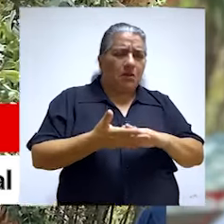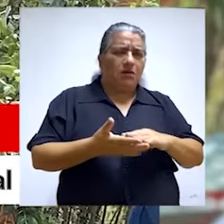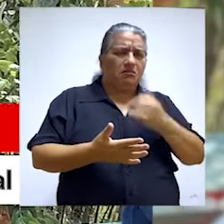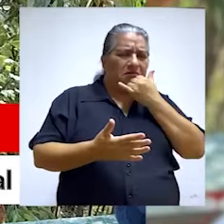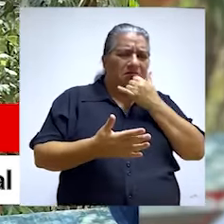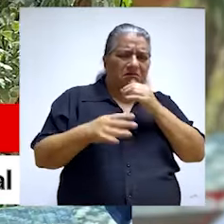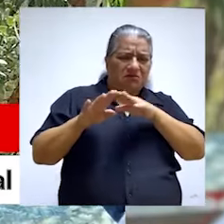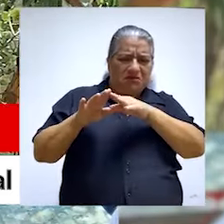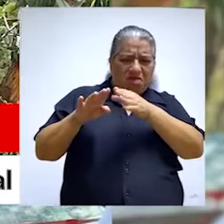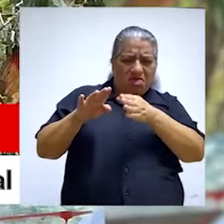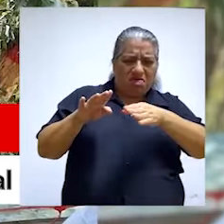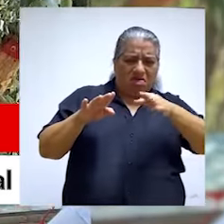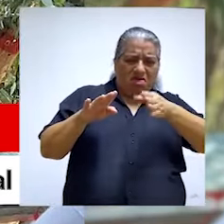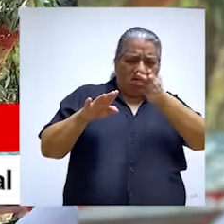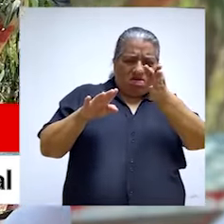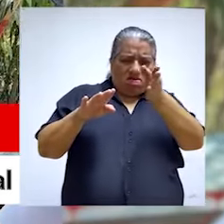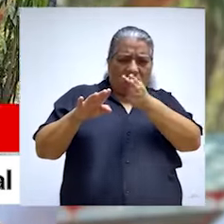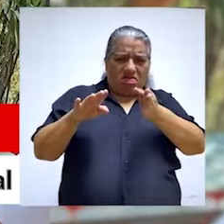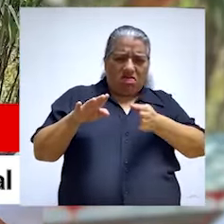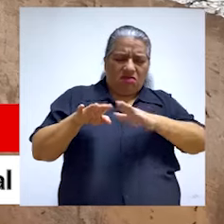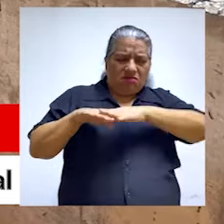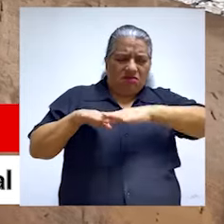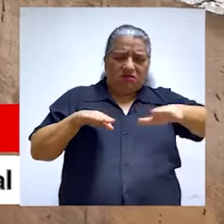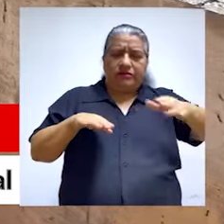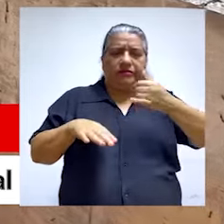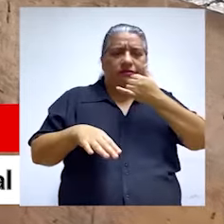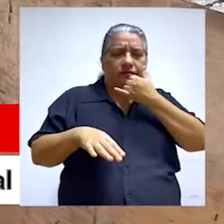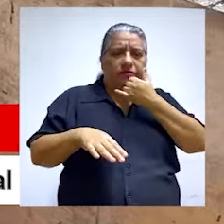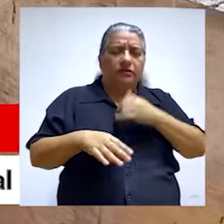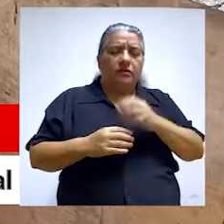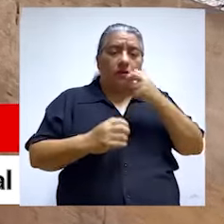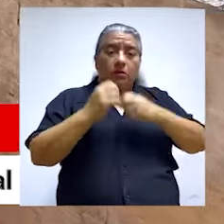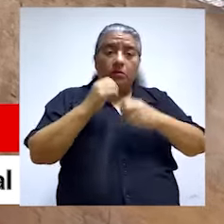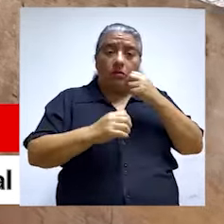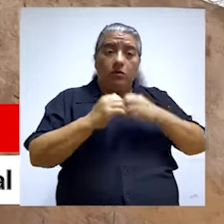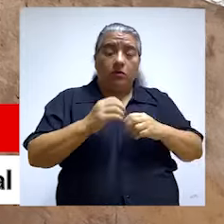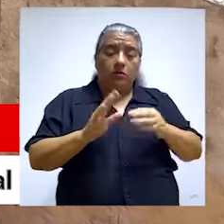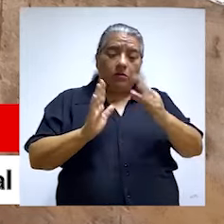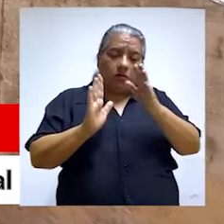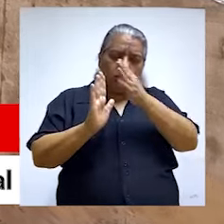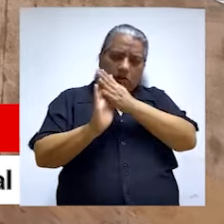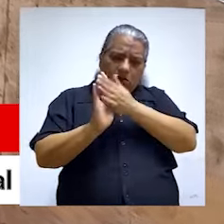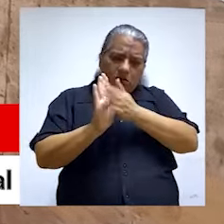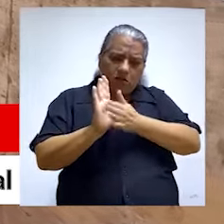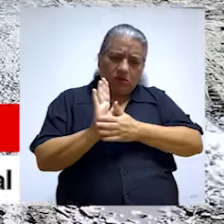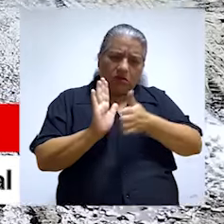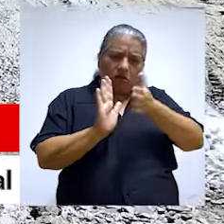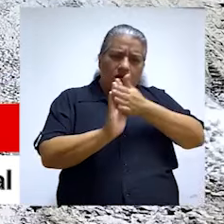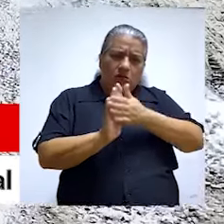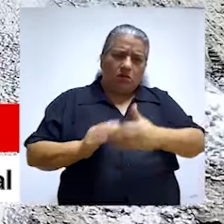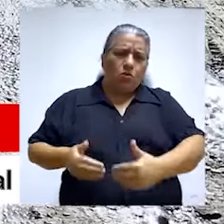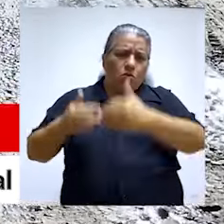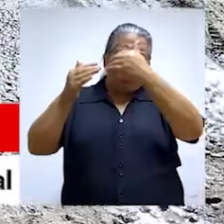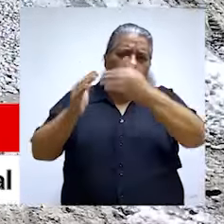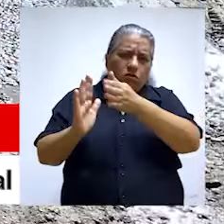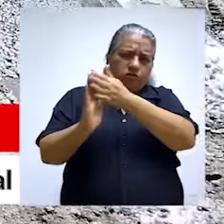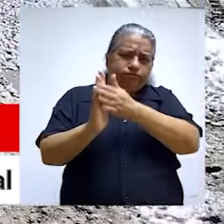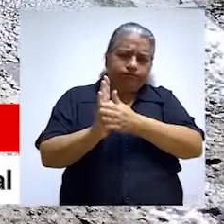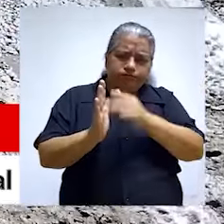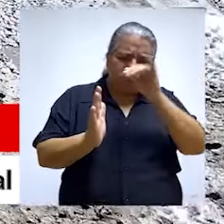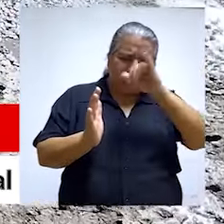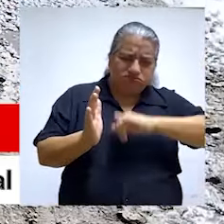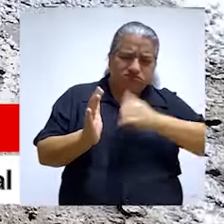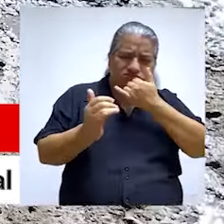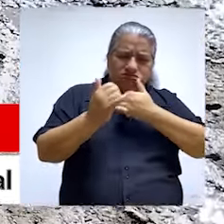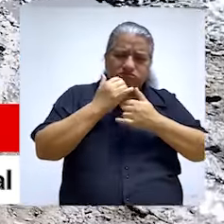Según nuestro informe de control, se advirtió el inadecuado perfilado, nivelación y compactación en el pavimento, así como deficiencias en el